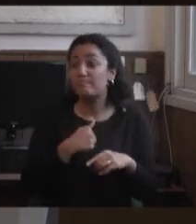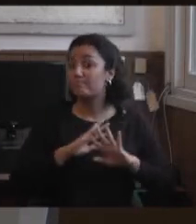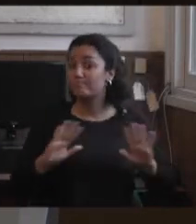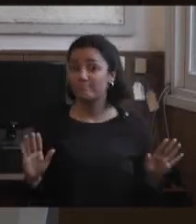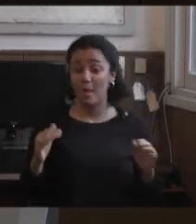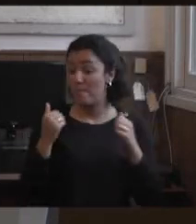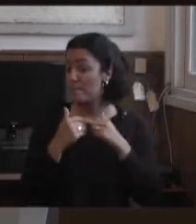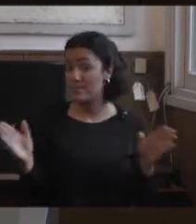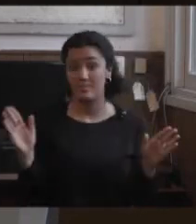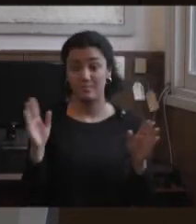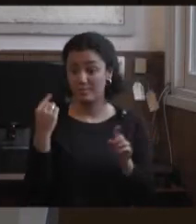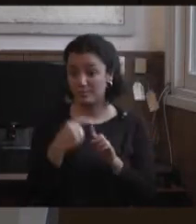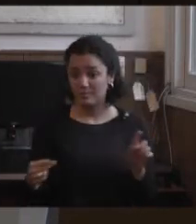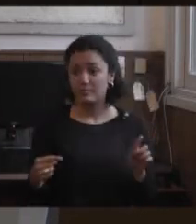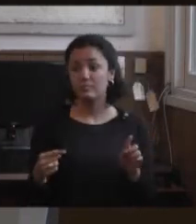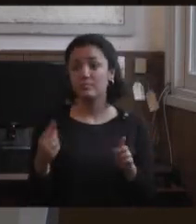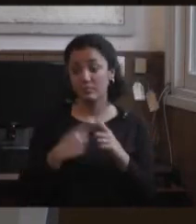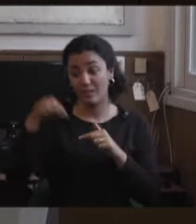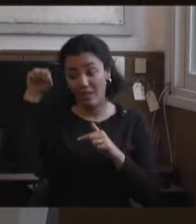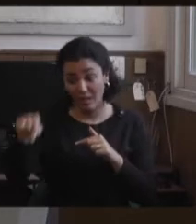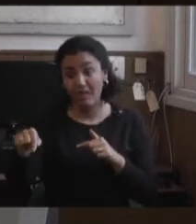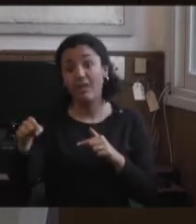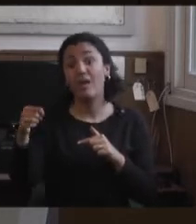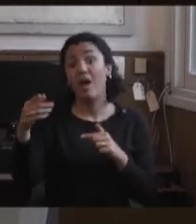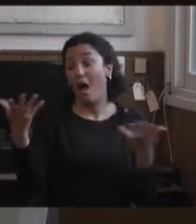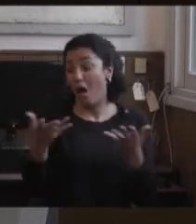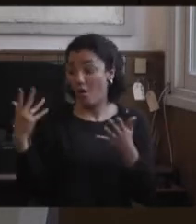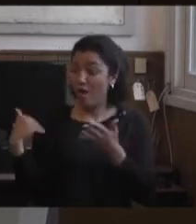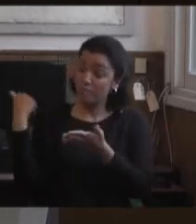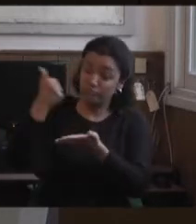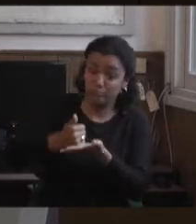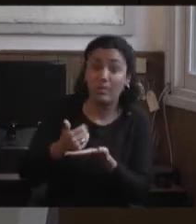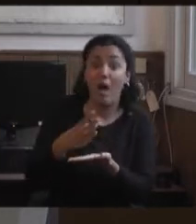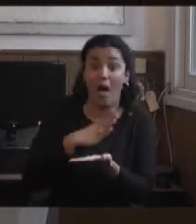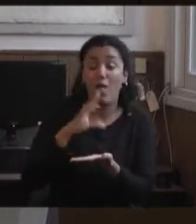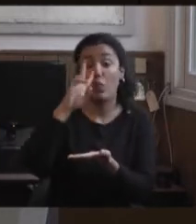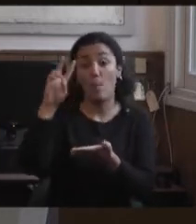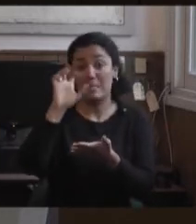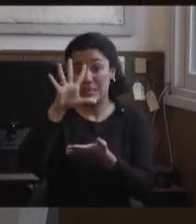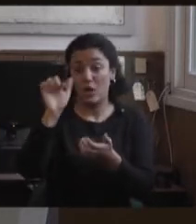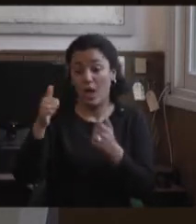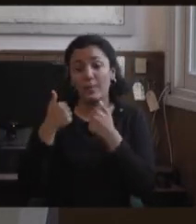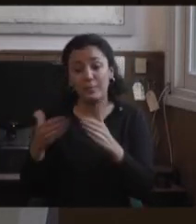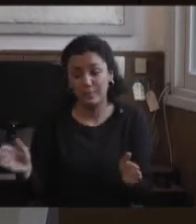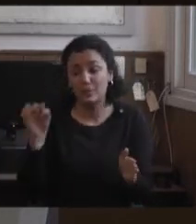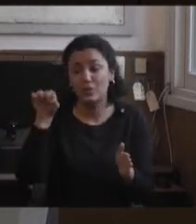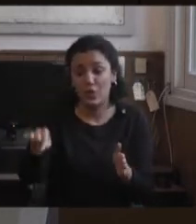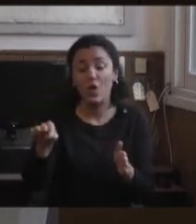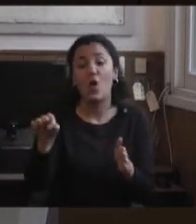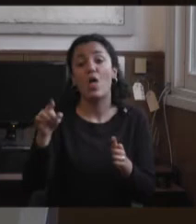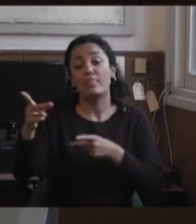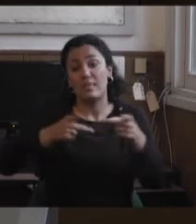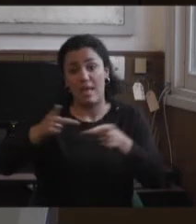decir que en la carrera de educación física y en la licenciatura en la Universidad de La Plata, desde el 2005 hay una materia que se llama didáctica para la integración.